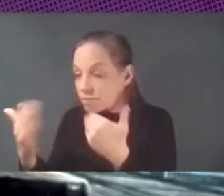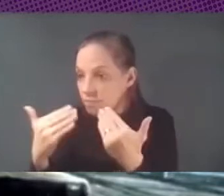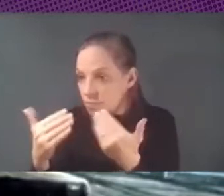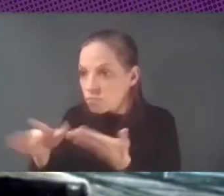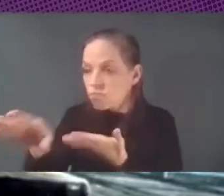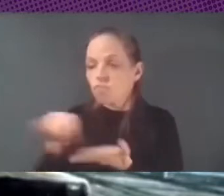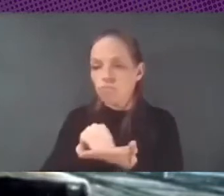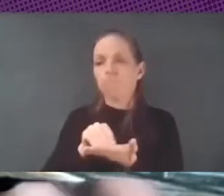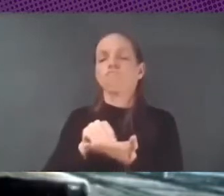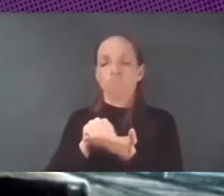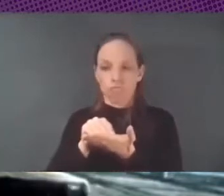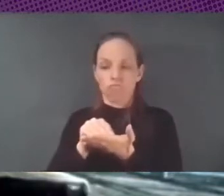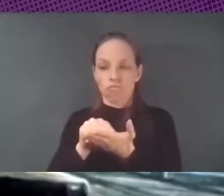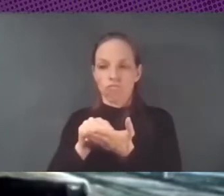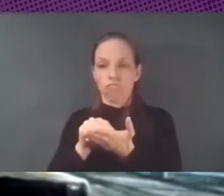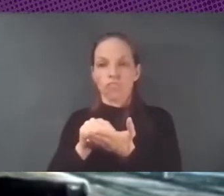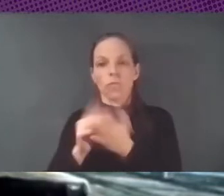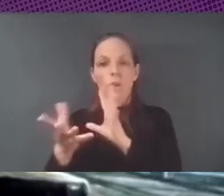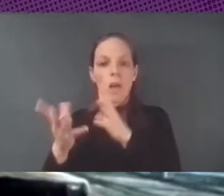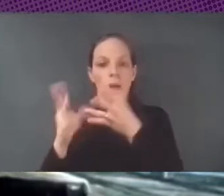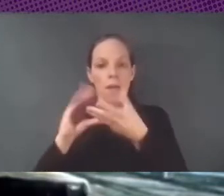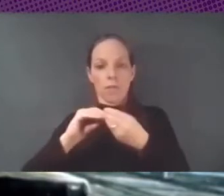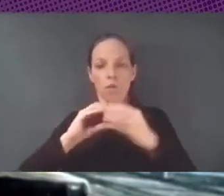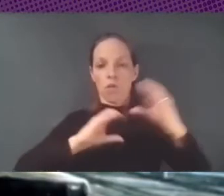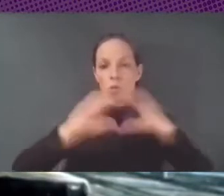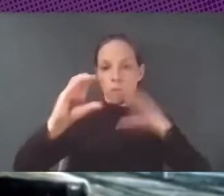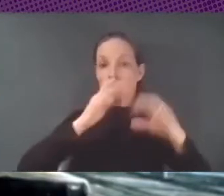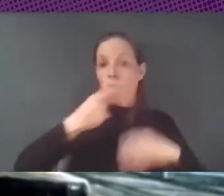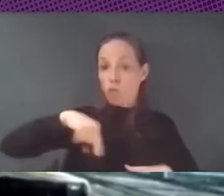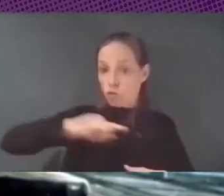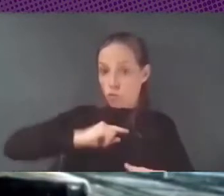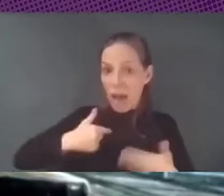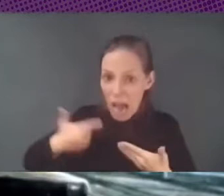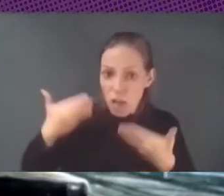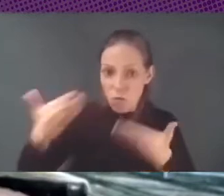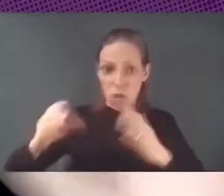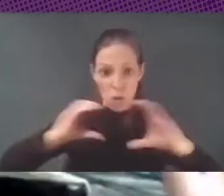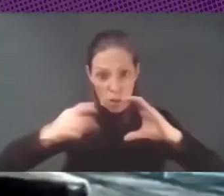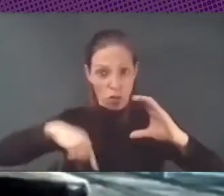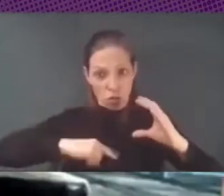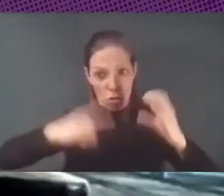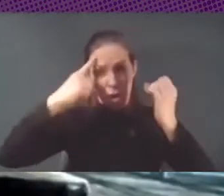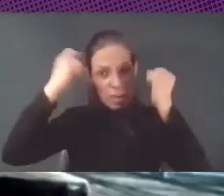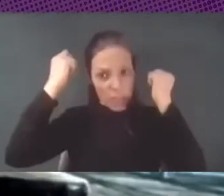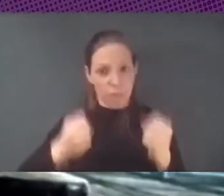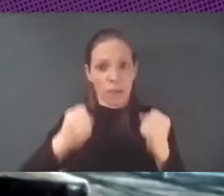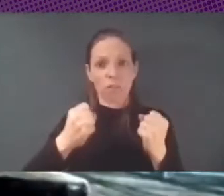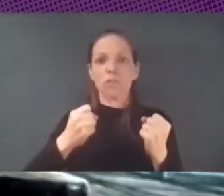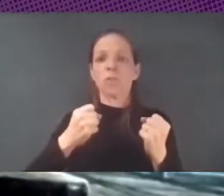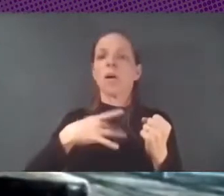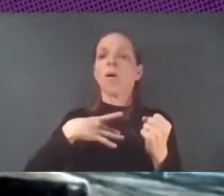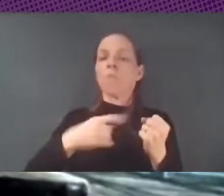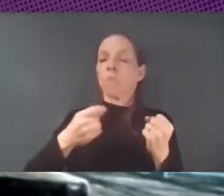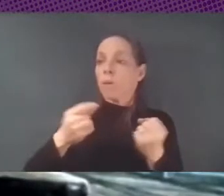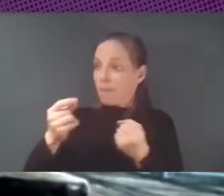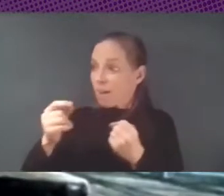formar una comunicación con nuestra ayuda como comunicadores y como expertos pueda llegar a más gente, ¿no? Entonces, eso es